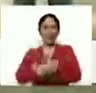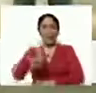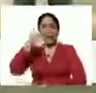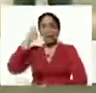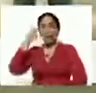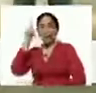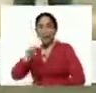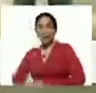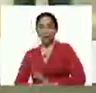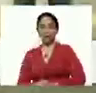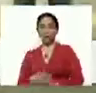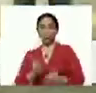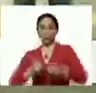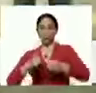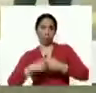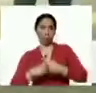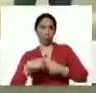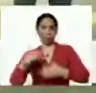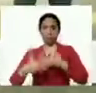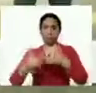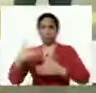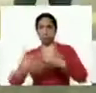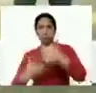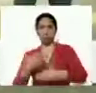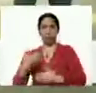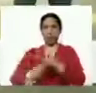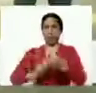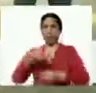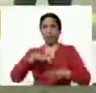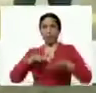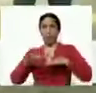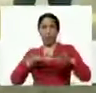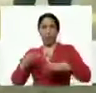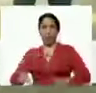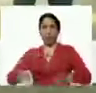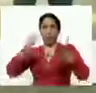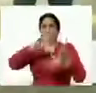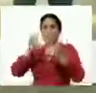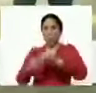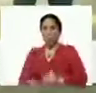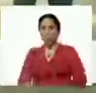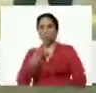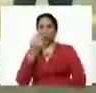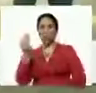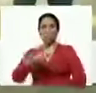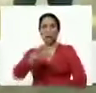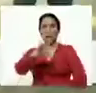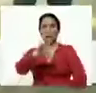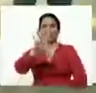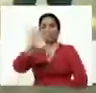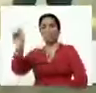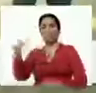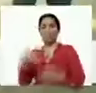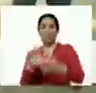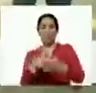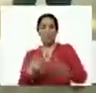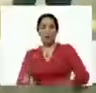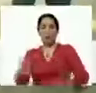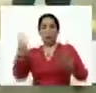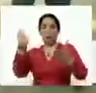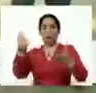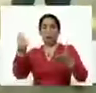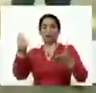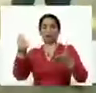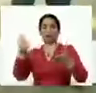a ir incorporando progresivamente, hecho en coger a los combos que la, presidente. Más de 350.000 combos están